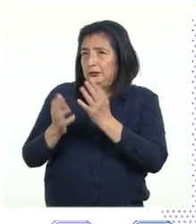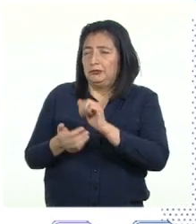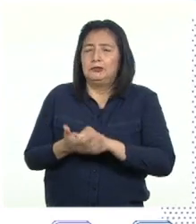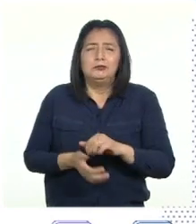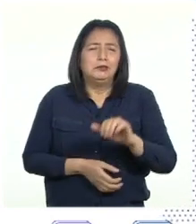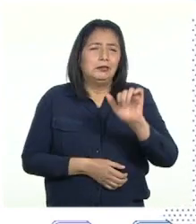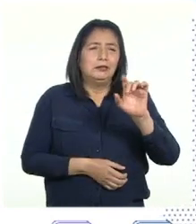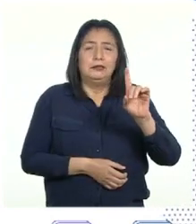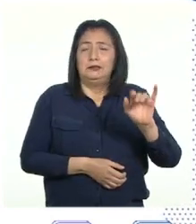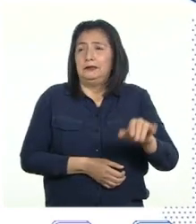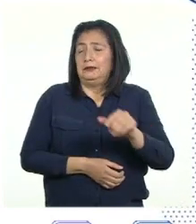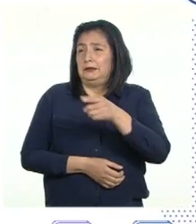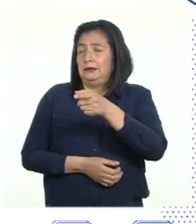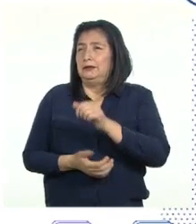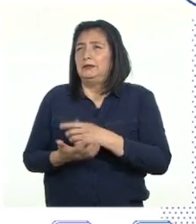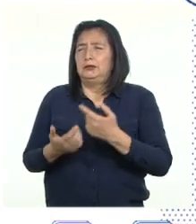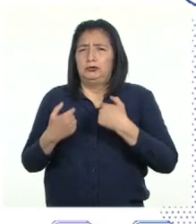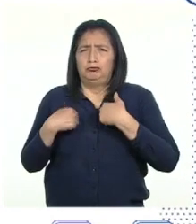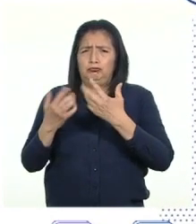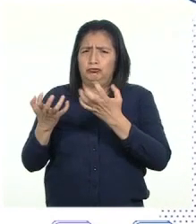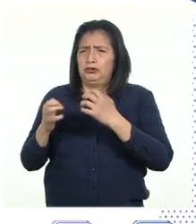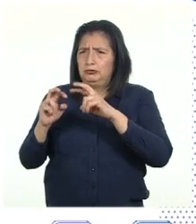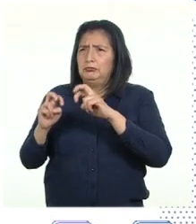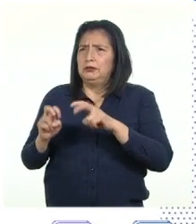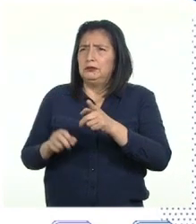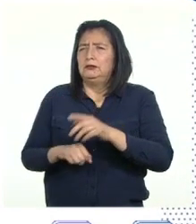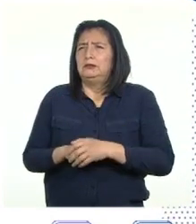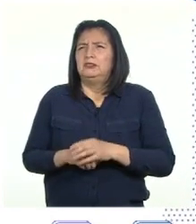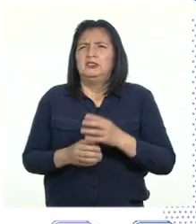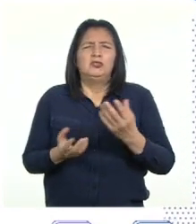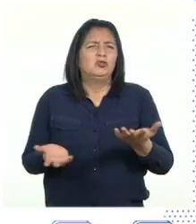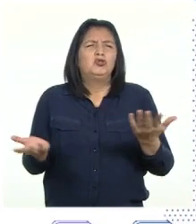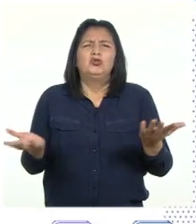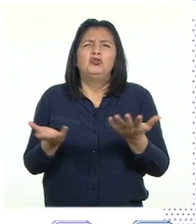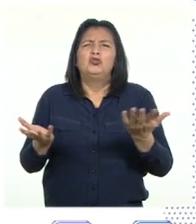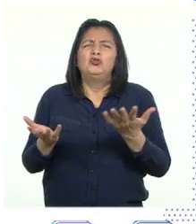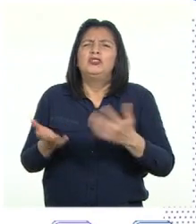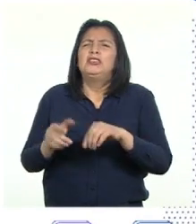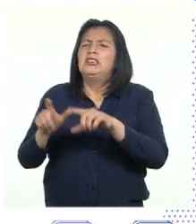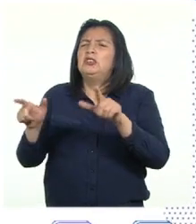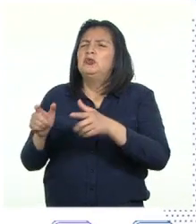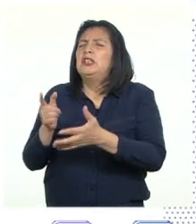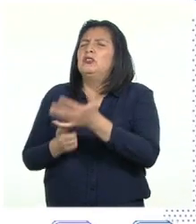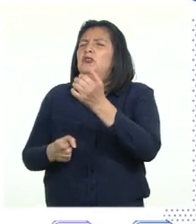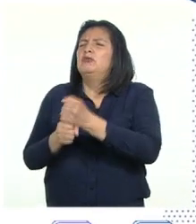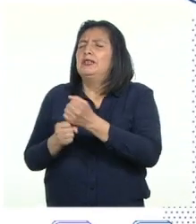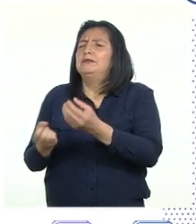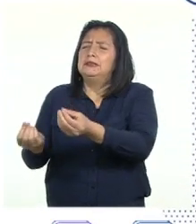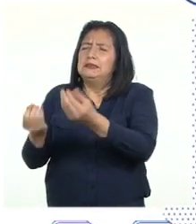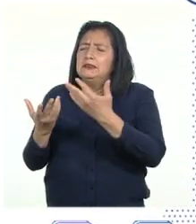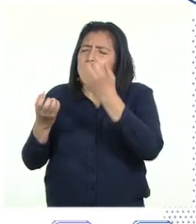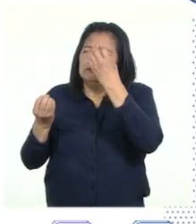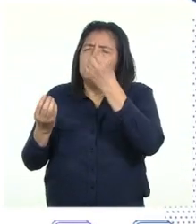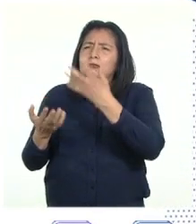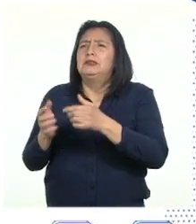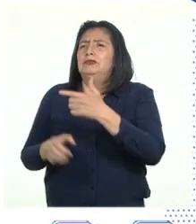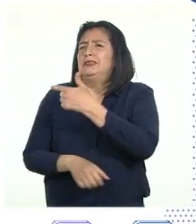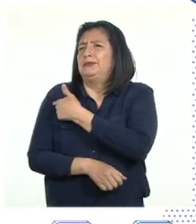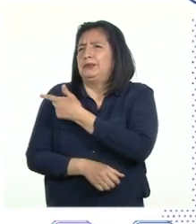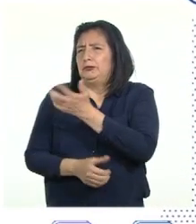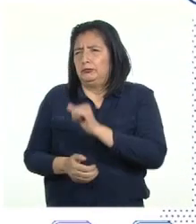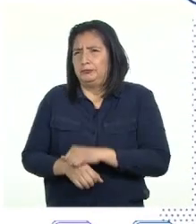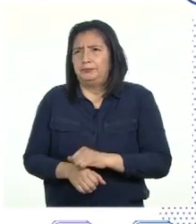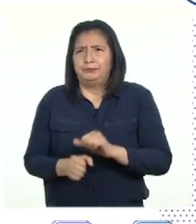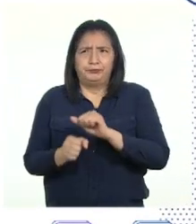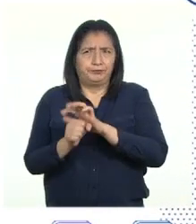Andy y Nicole Yo quiero investigar ¿En qué fuentes confiables podemos obtener información sobre la vacuna